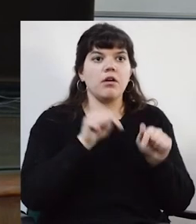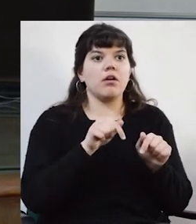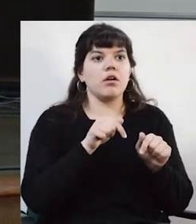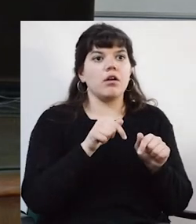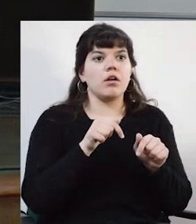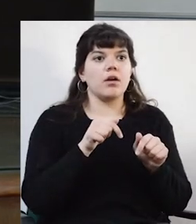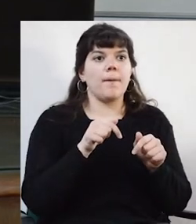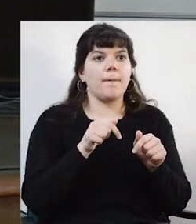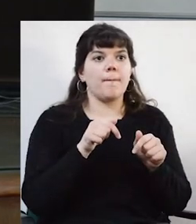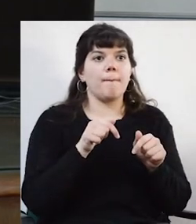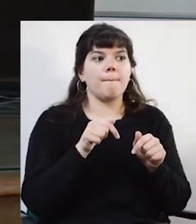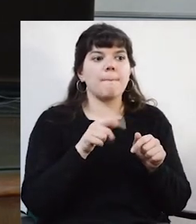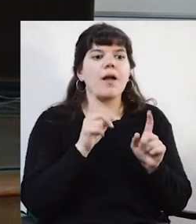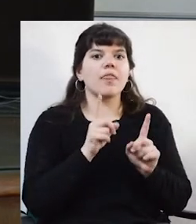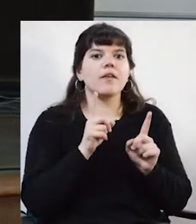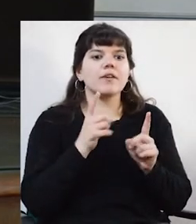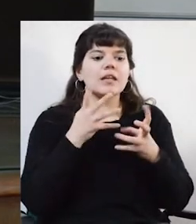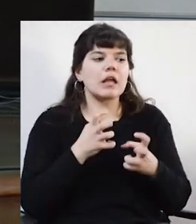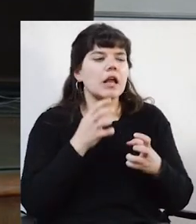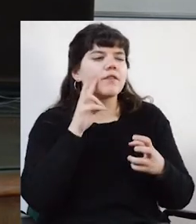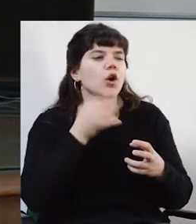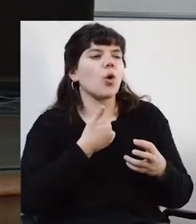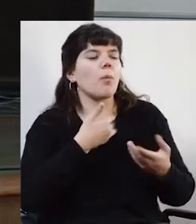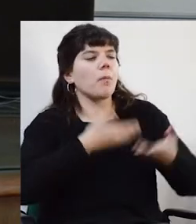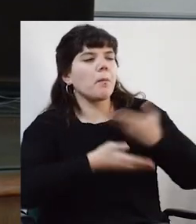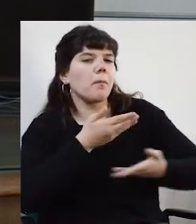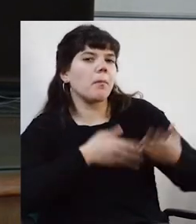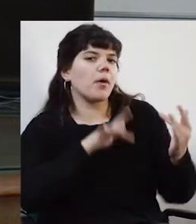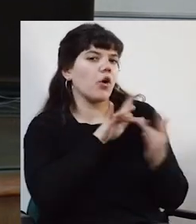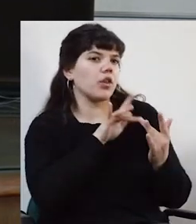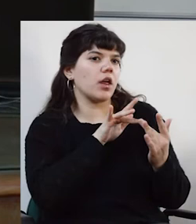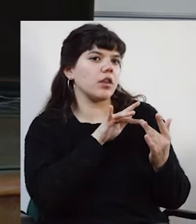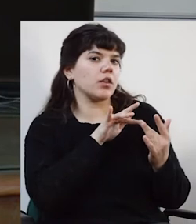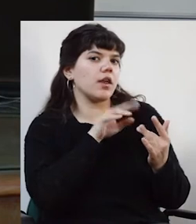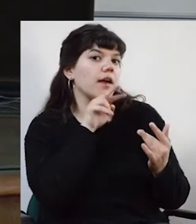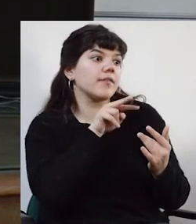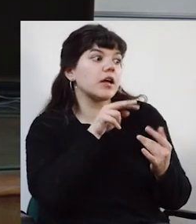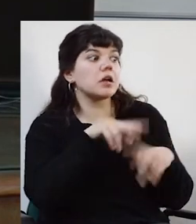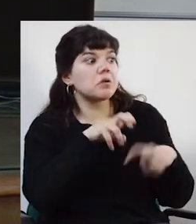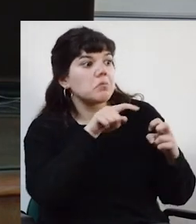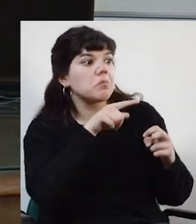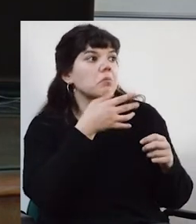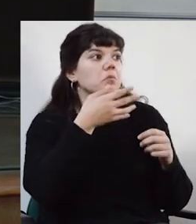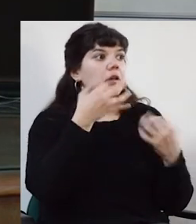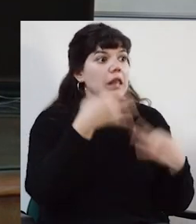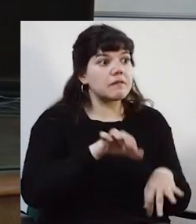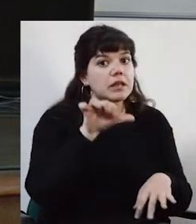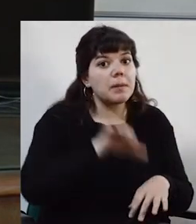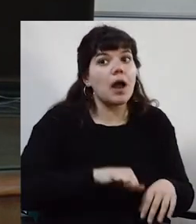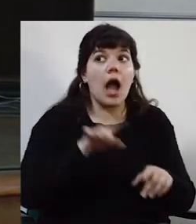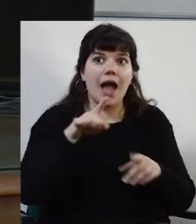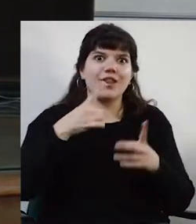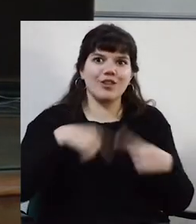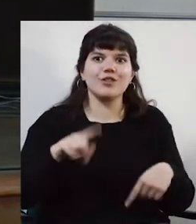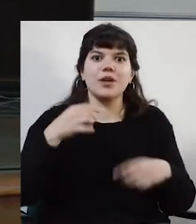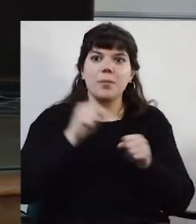este, trataban de evaluar redes. Es decir, tratar de evaluar redes para que efectivamente participar,